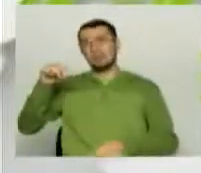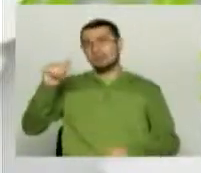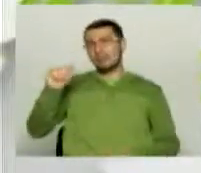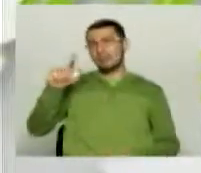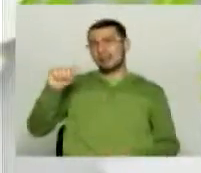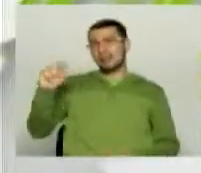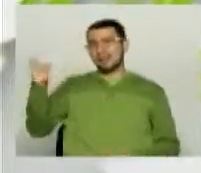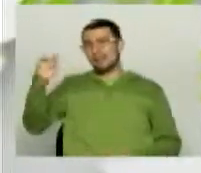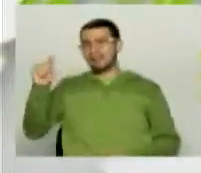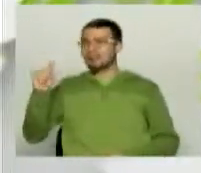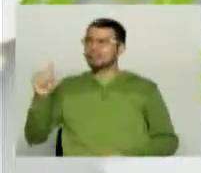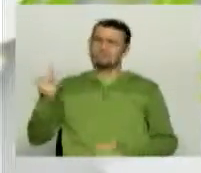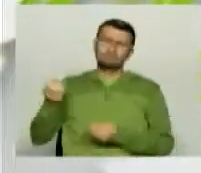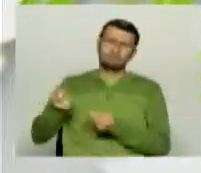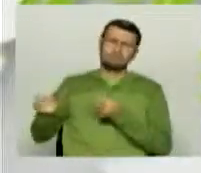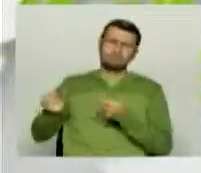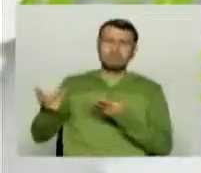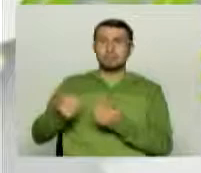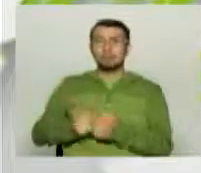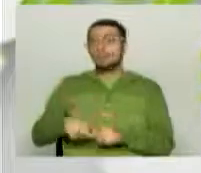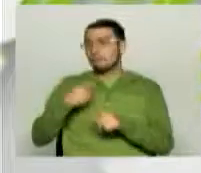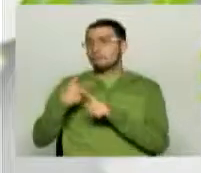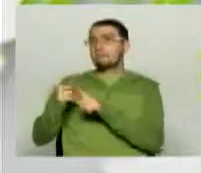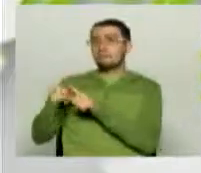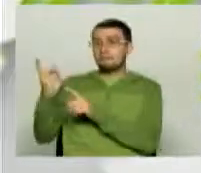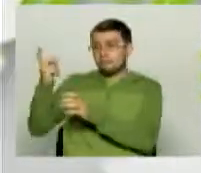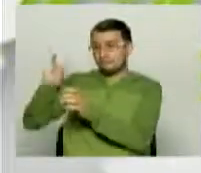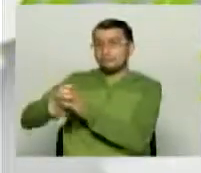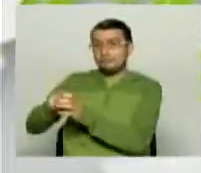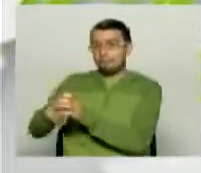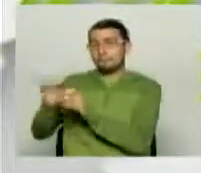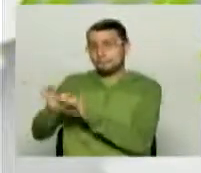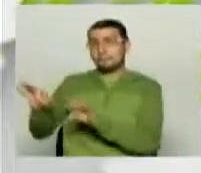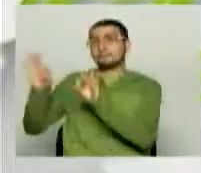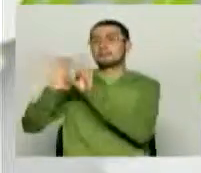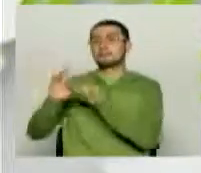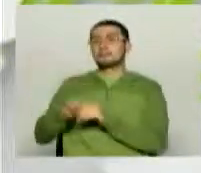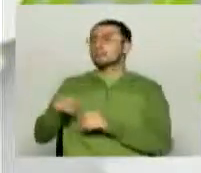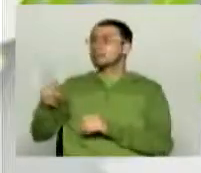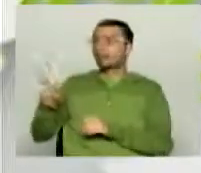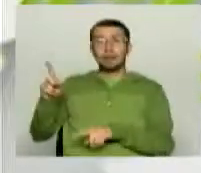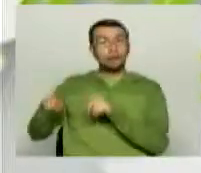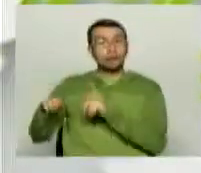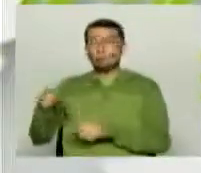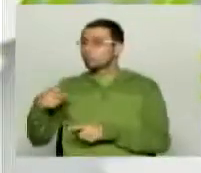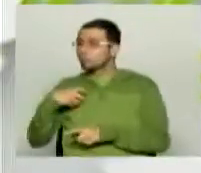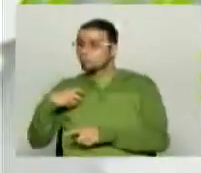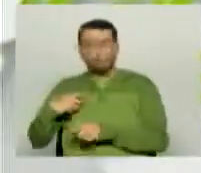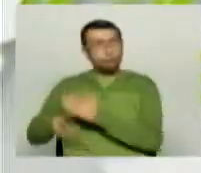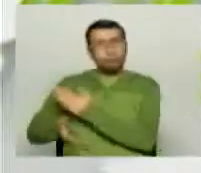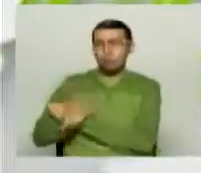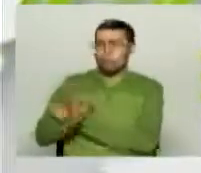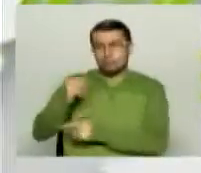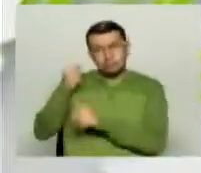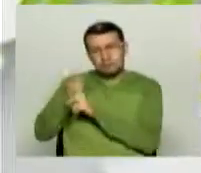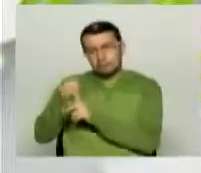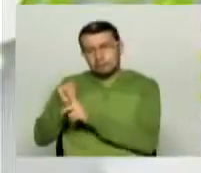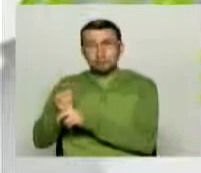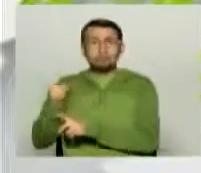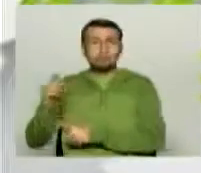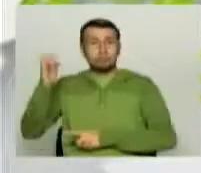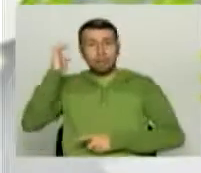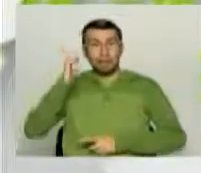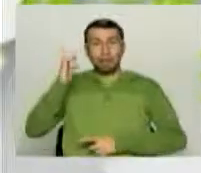que Freddy Rincón tuvo un paso muy fugaz por el Real Madrid, pero entonces no tuvieron ni la continuidad ni la permanencia del territorio europeo,